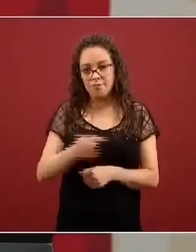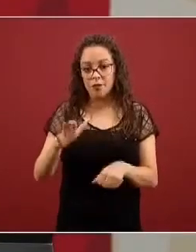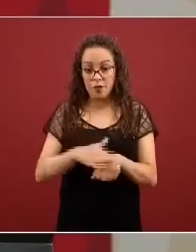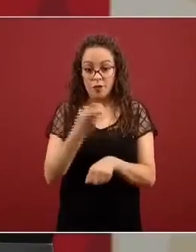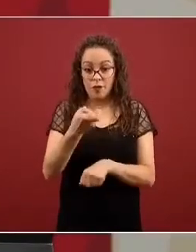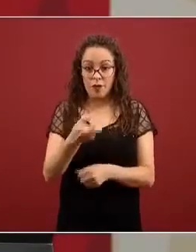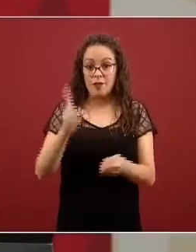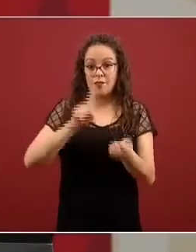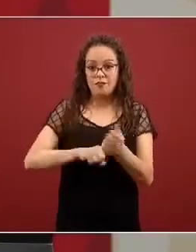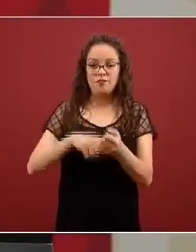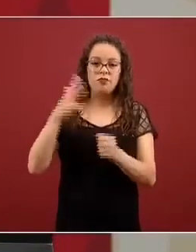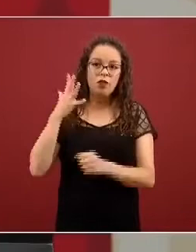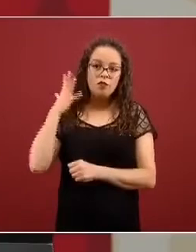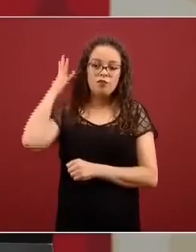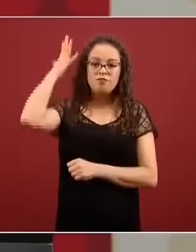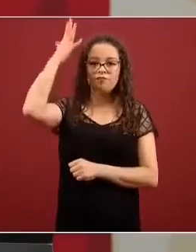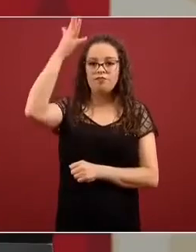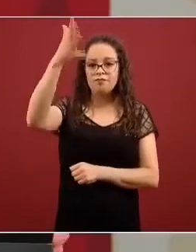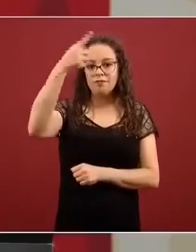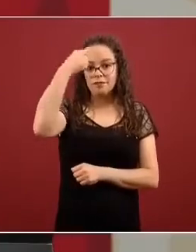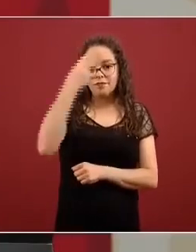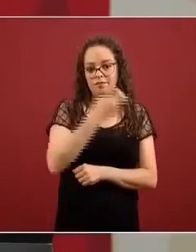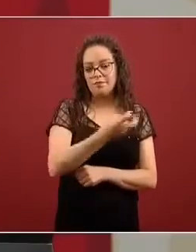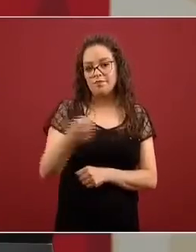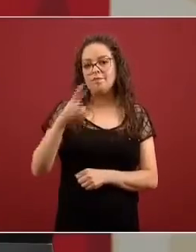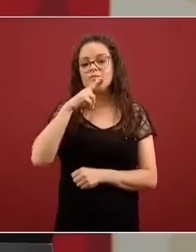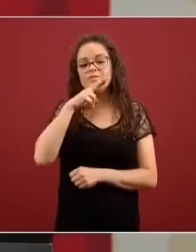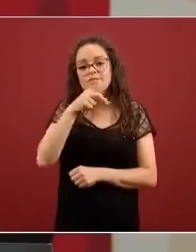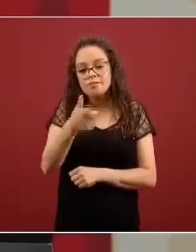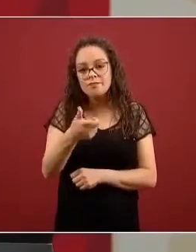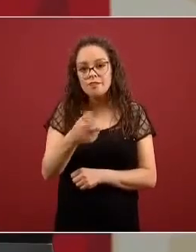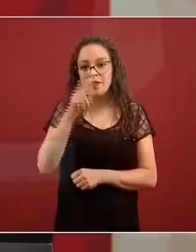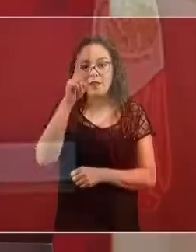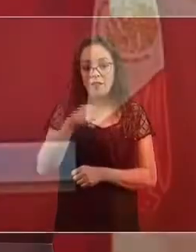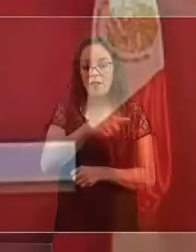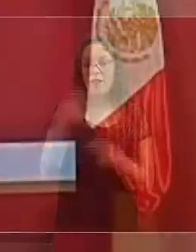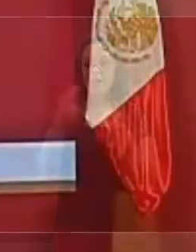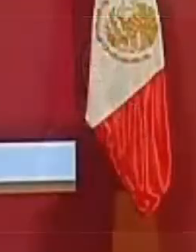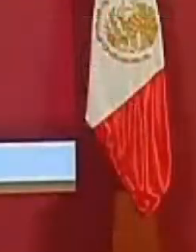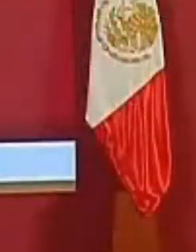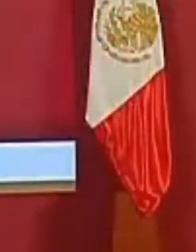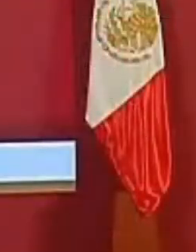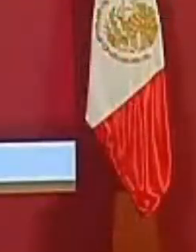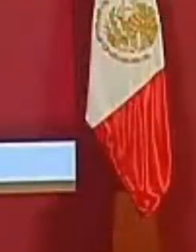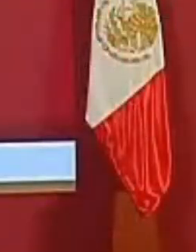del país y que también tienen mucho que decir y comentar.